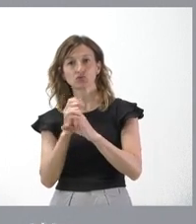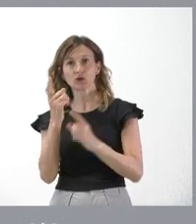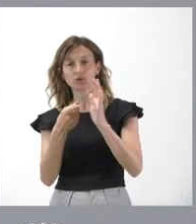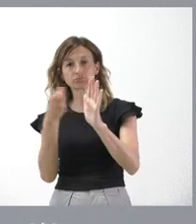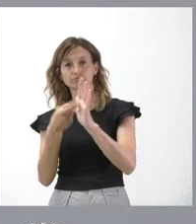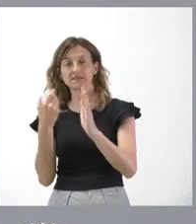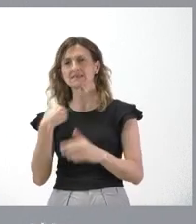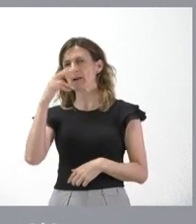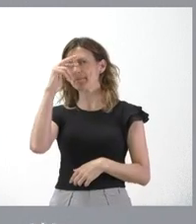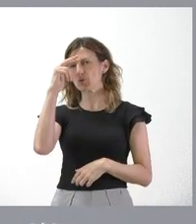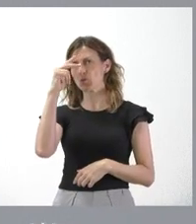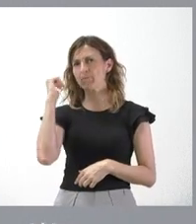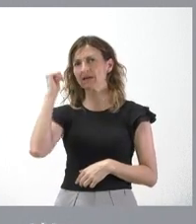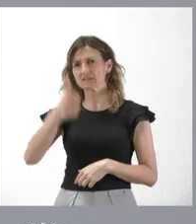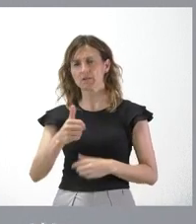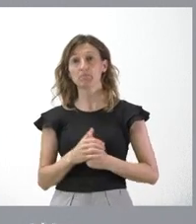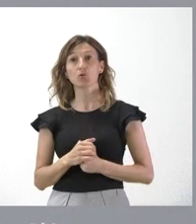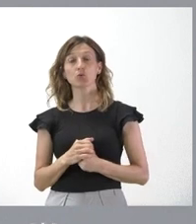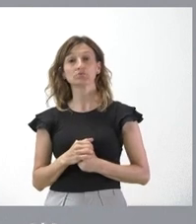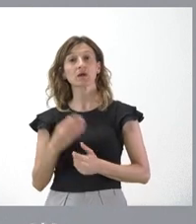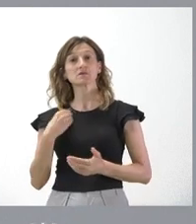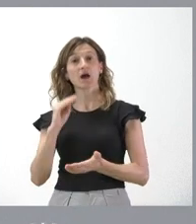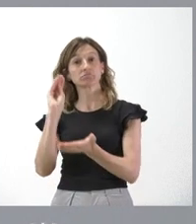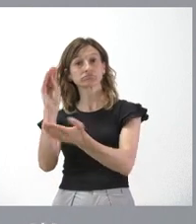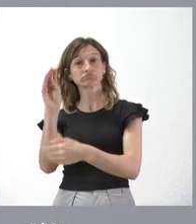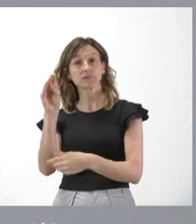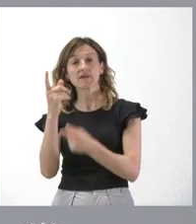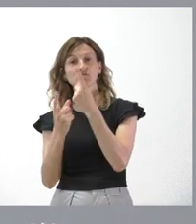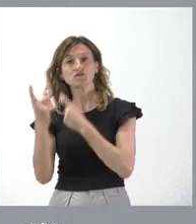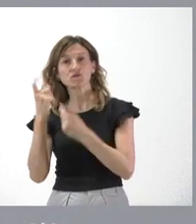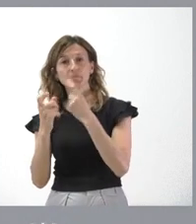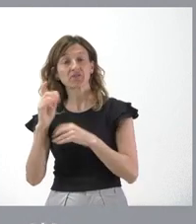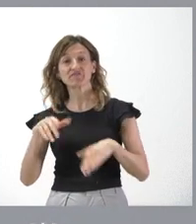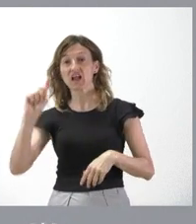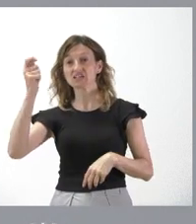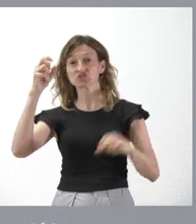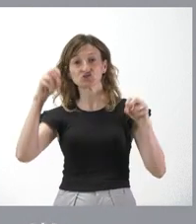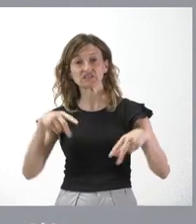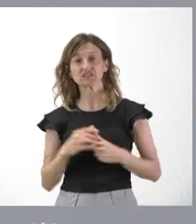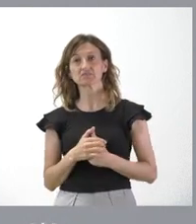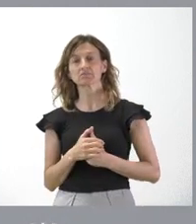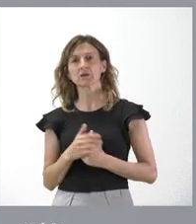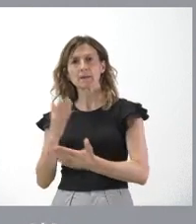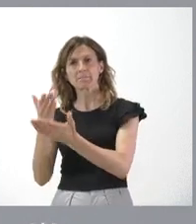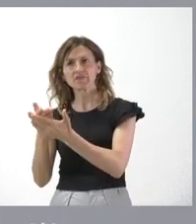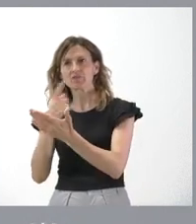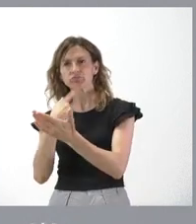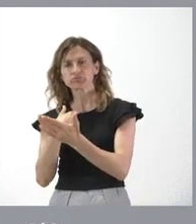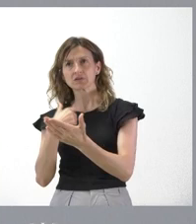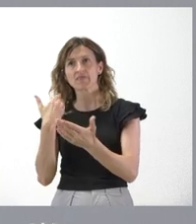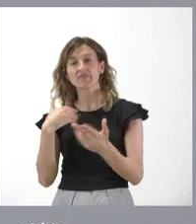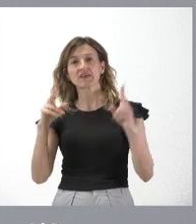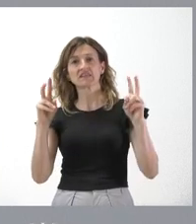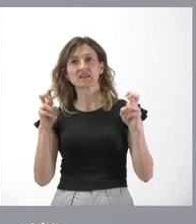viene preocupando desde hace tiempo. Hemos pedido información sin éxito, hemos pedido que se nos asegure, se nos confirme que no se va a cerrar